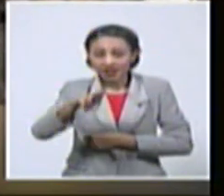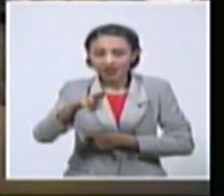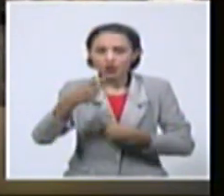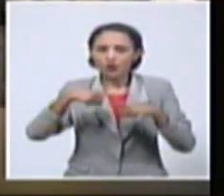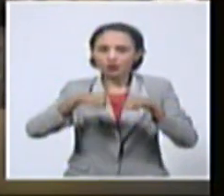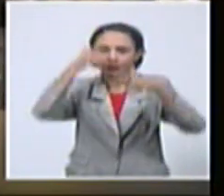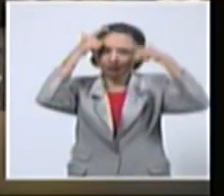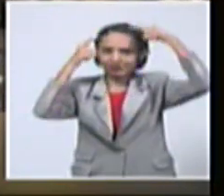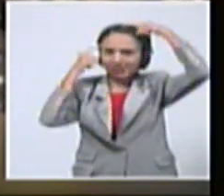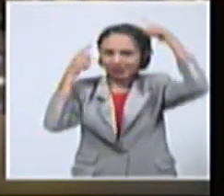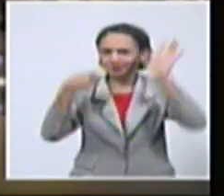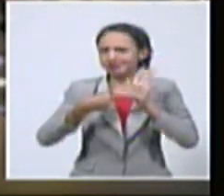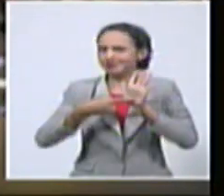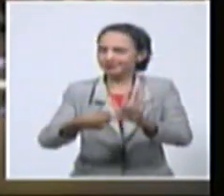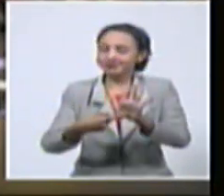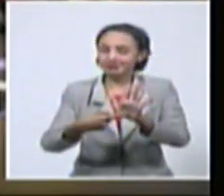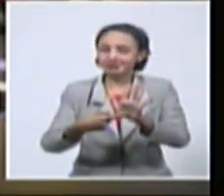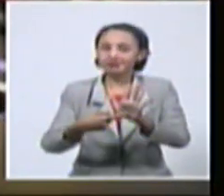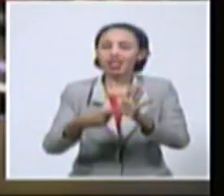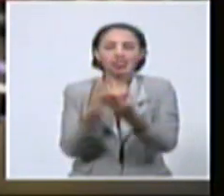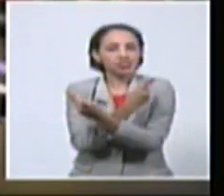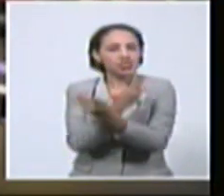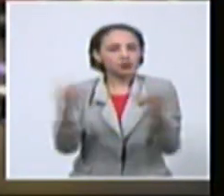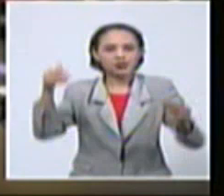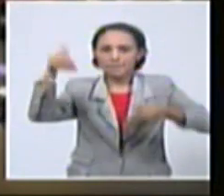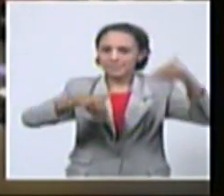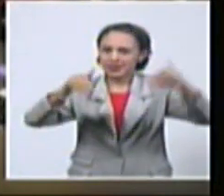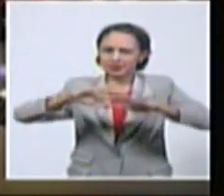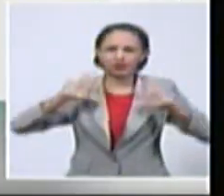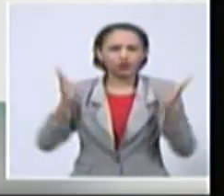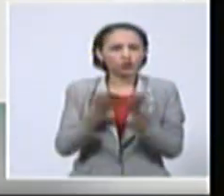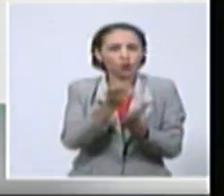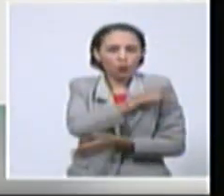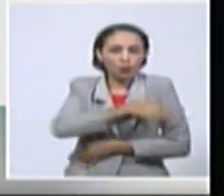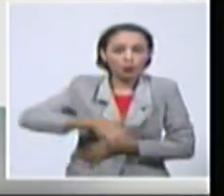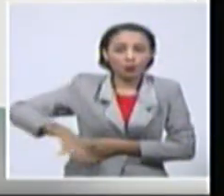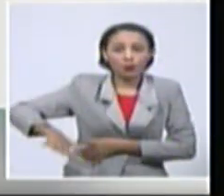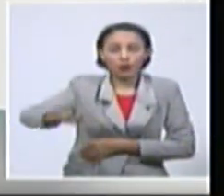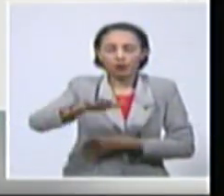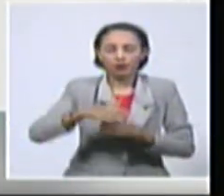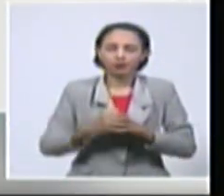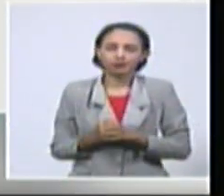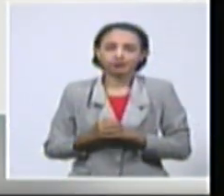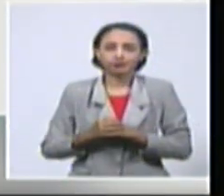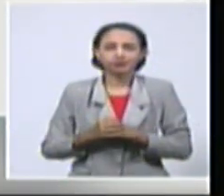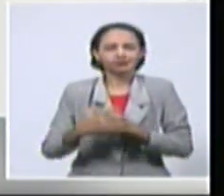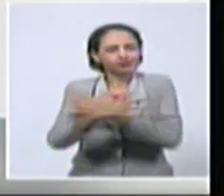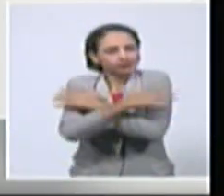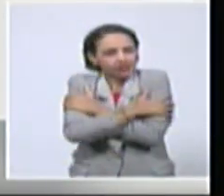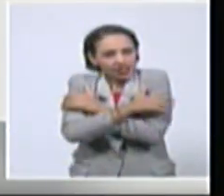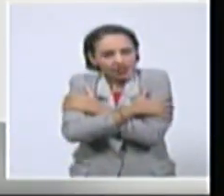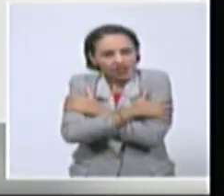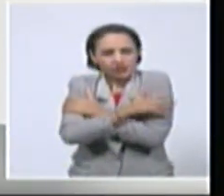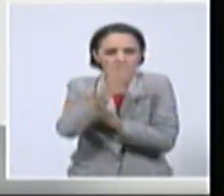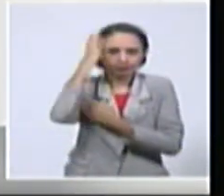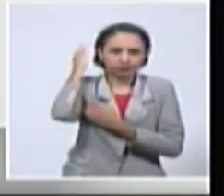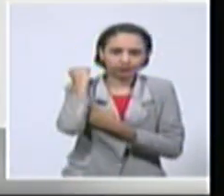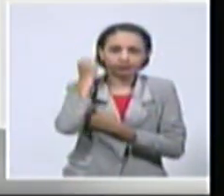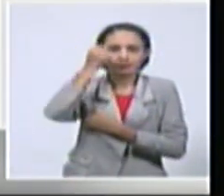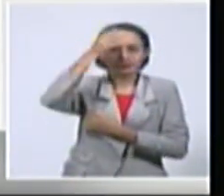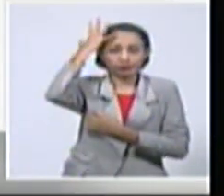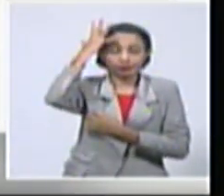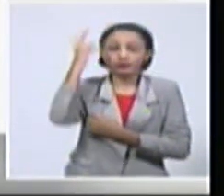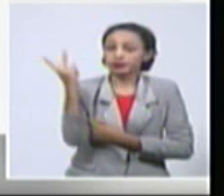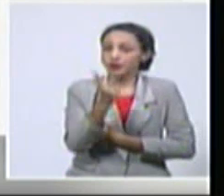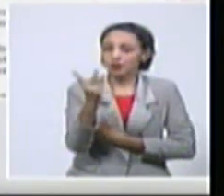sentido democrático y participativo frente a las embestidas del imperialismo. Un fraternal abrazo, Raúl Castro Ruz y Miguel Díaz Canel